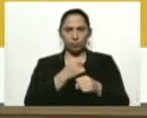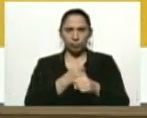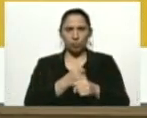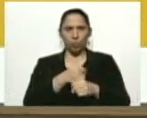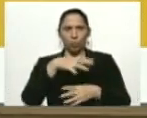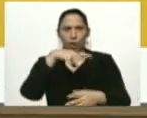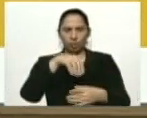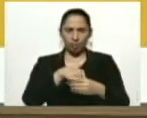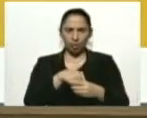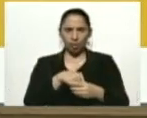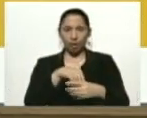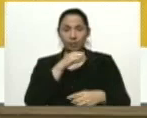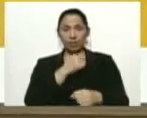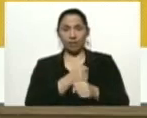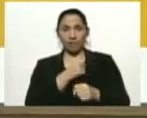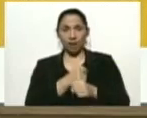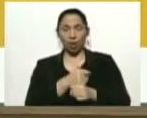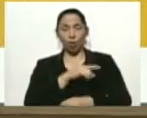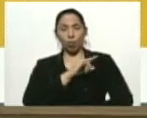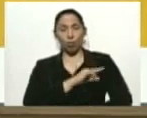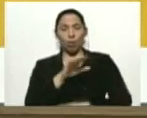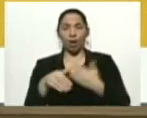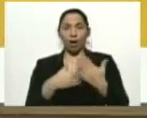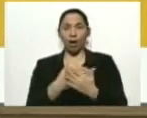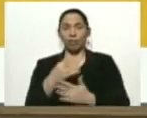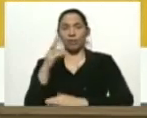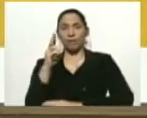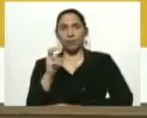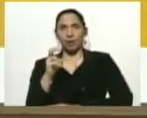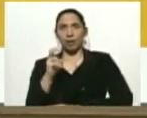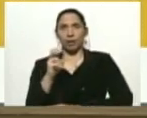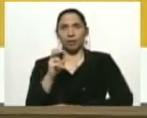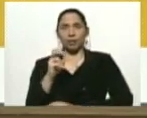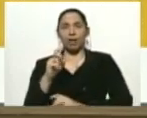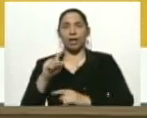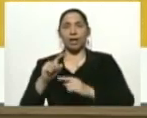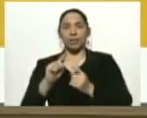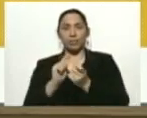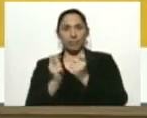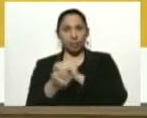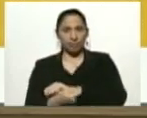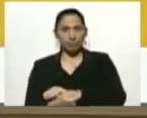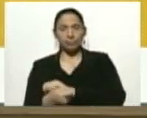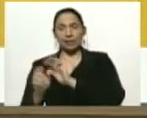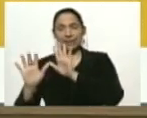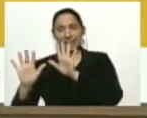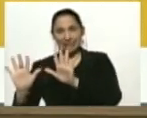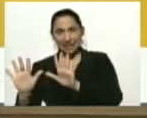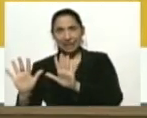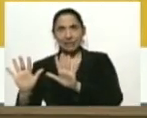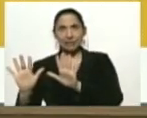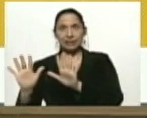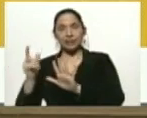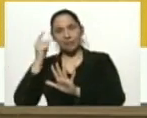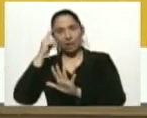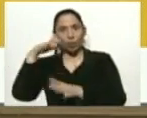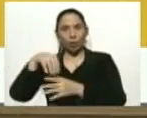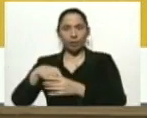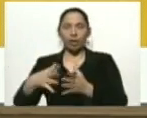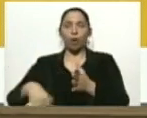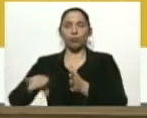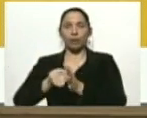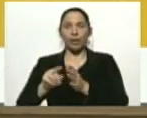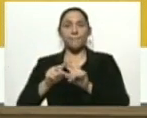cuarentena, trabajo de lunes a viernes y luego 10 días de cuarentena nuevamente.